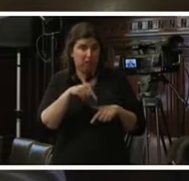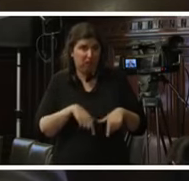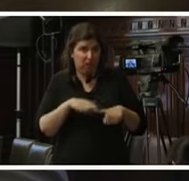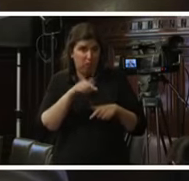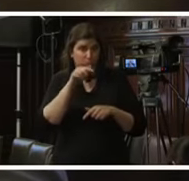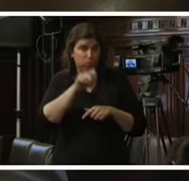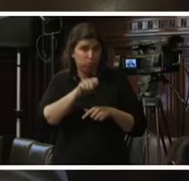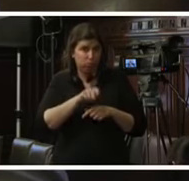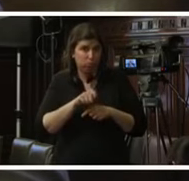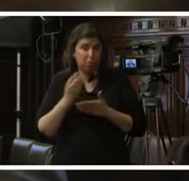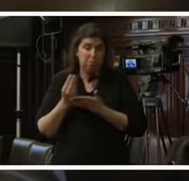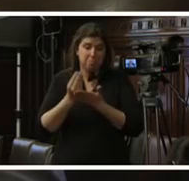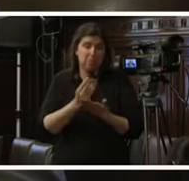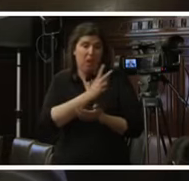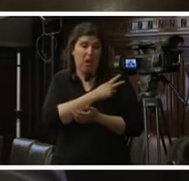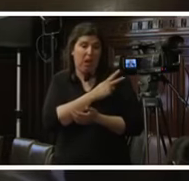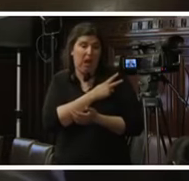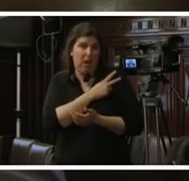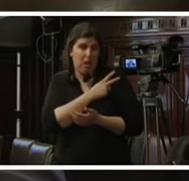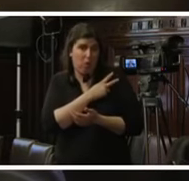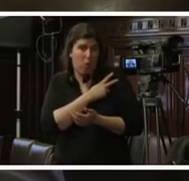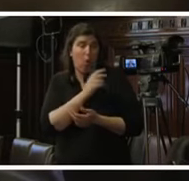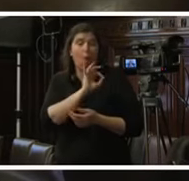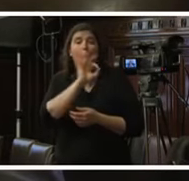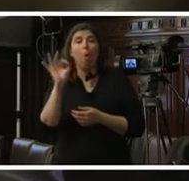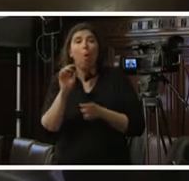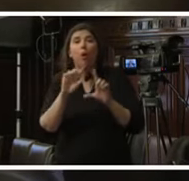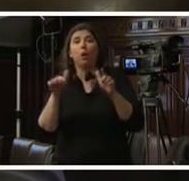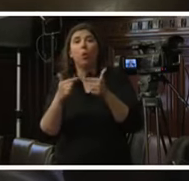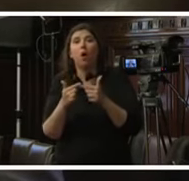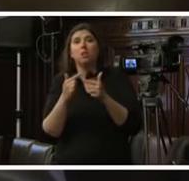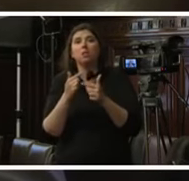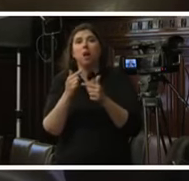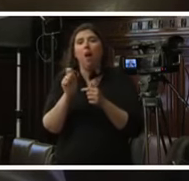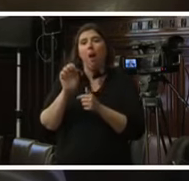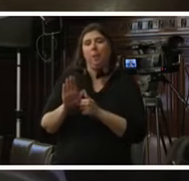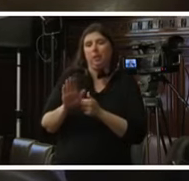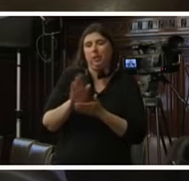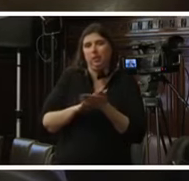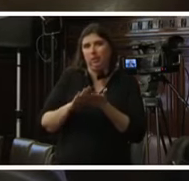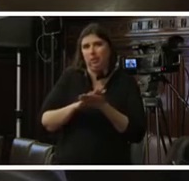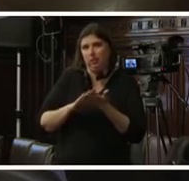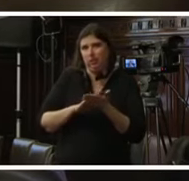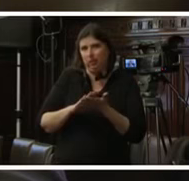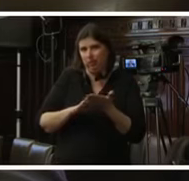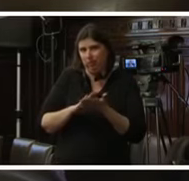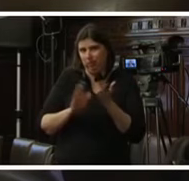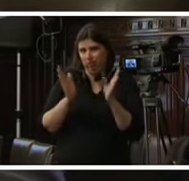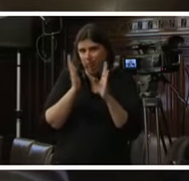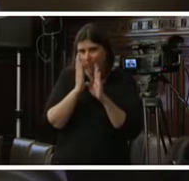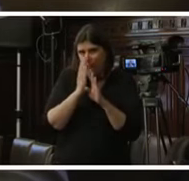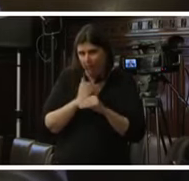cargo o que implica que no haya represalia alguna por la